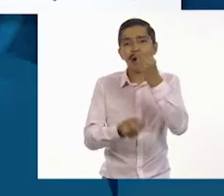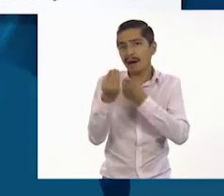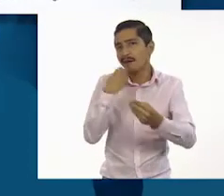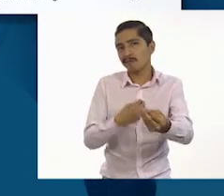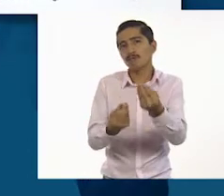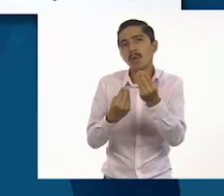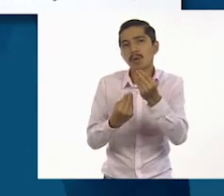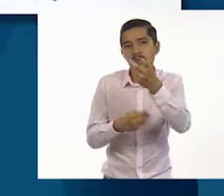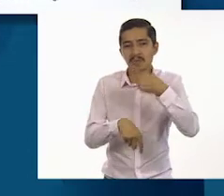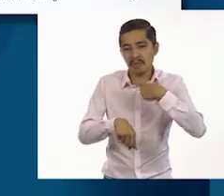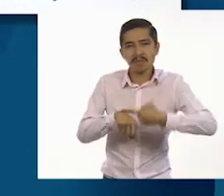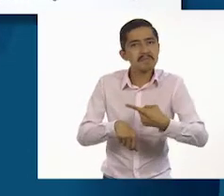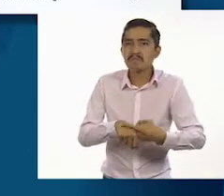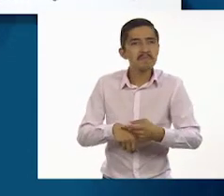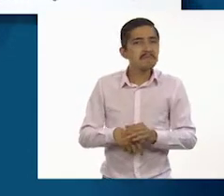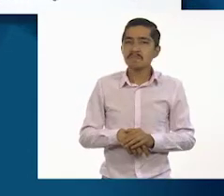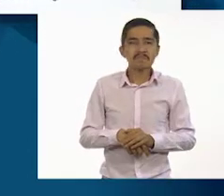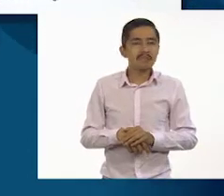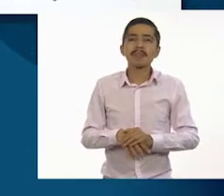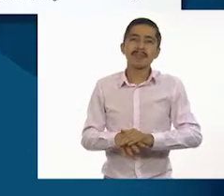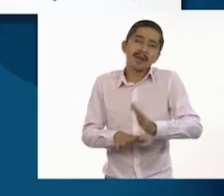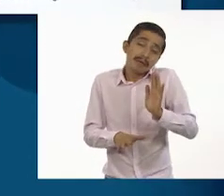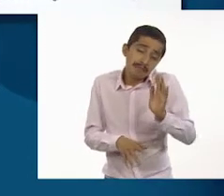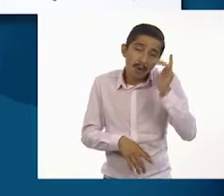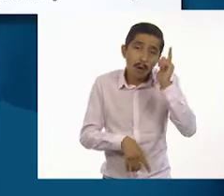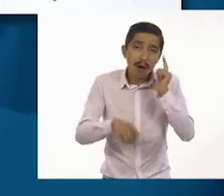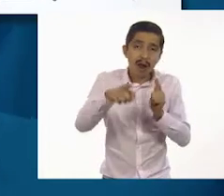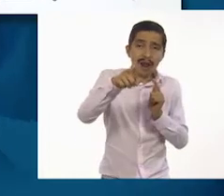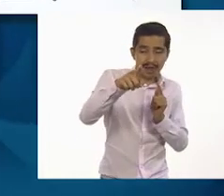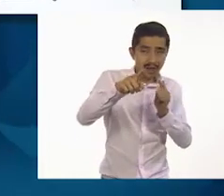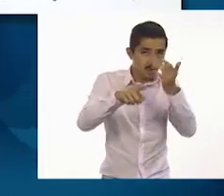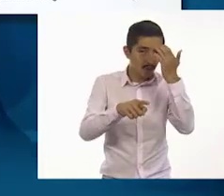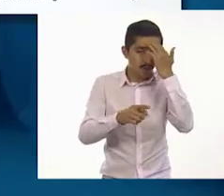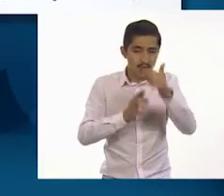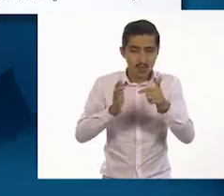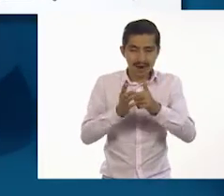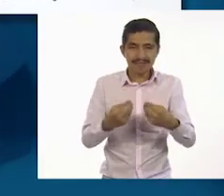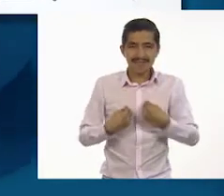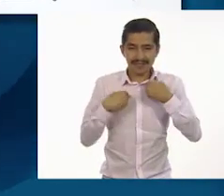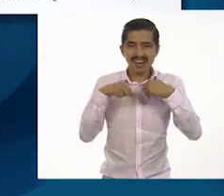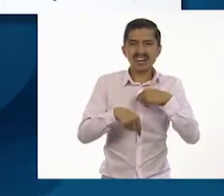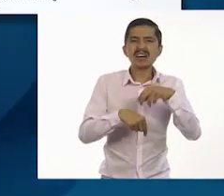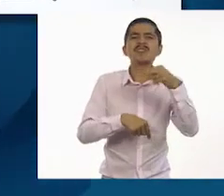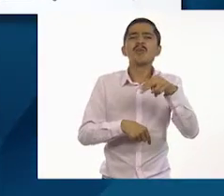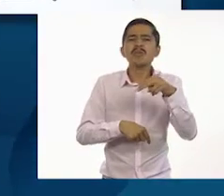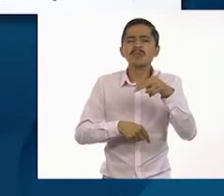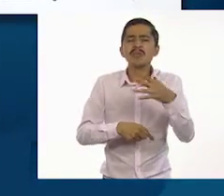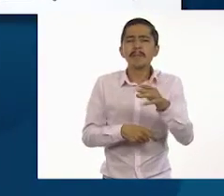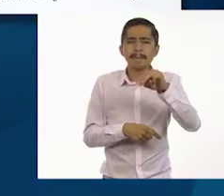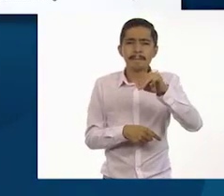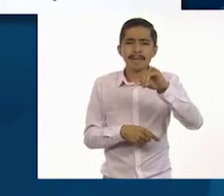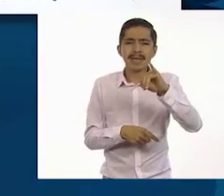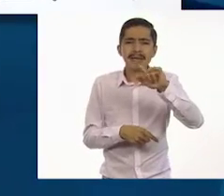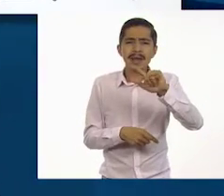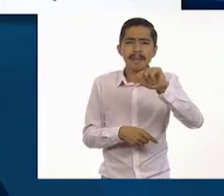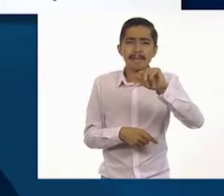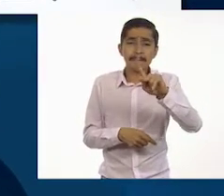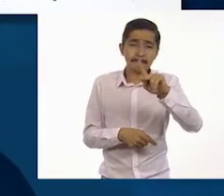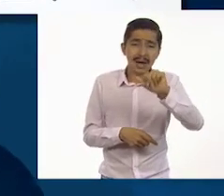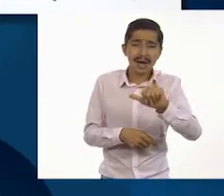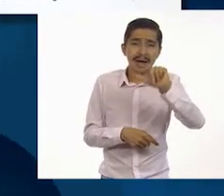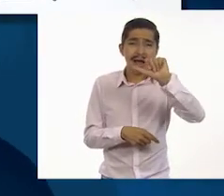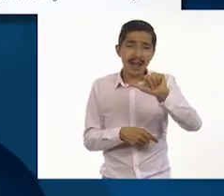enfermo. Bueno, ojalá conocieras el lugar donde vivo. Se llama Milpa Alta. Cuando vengas,